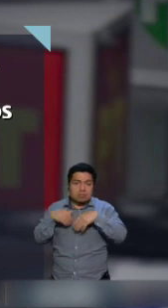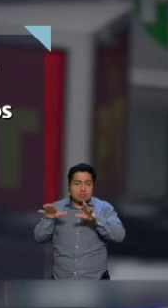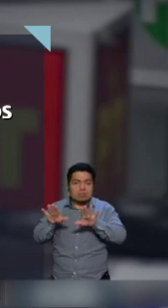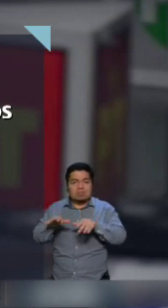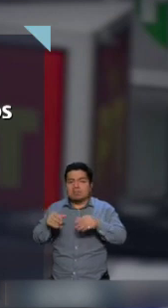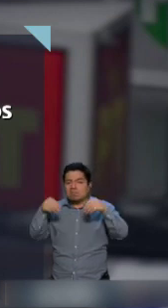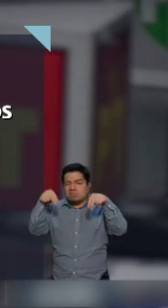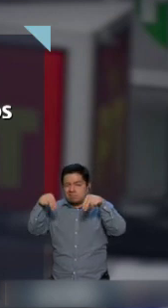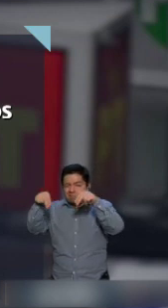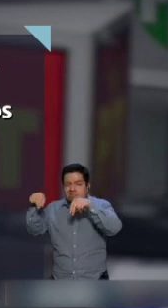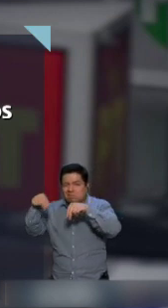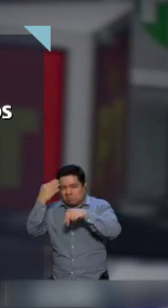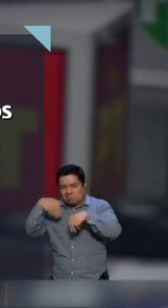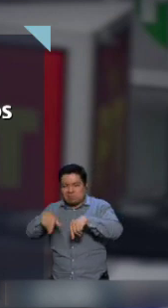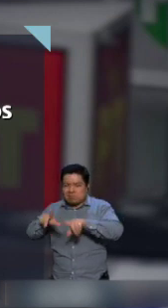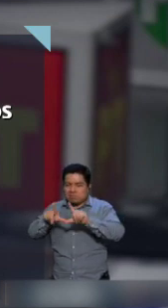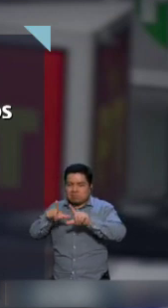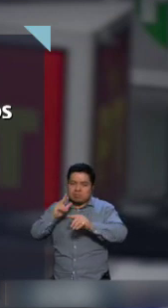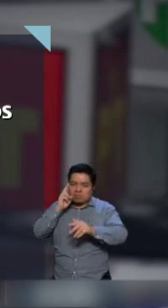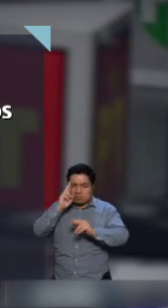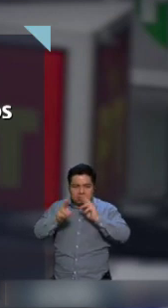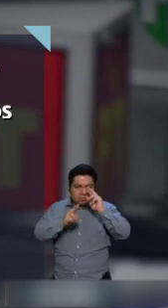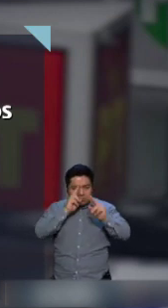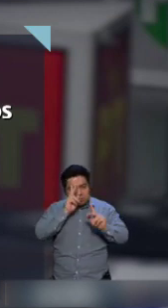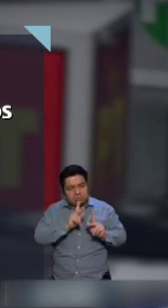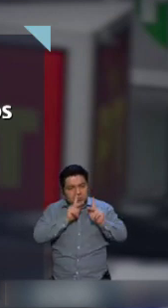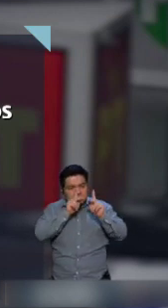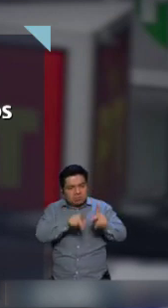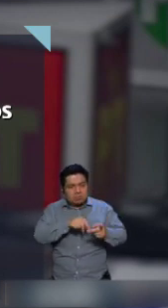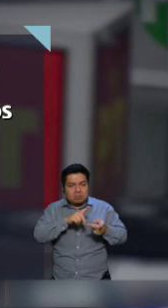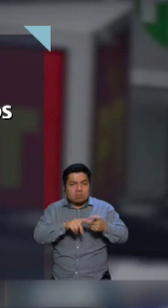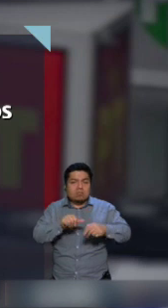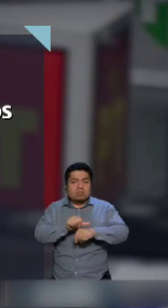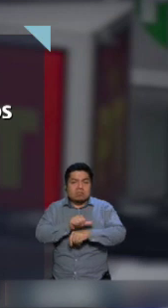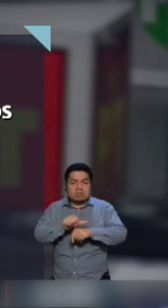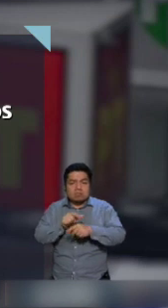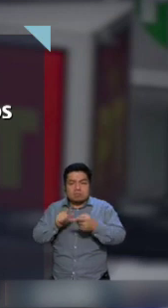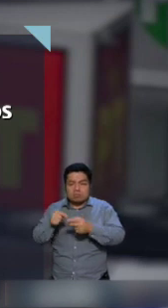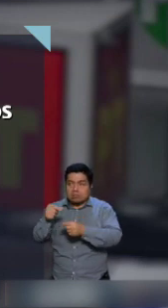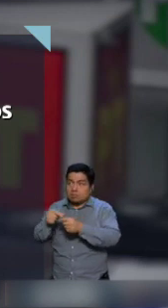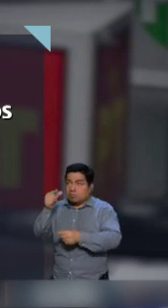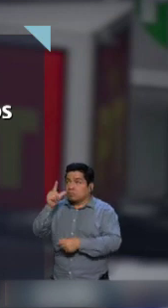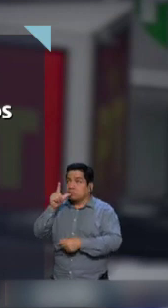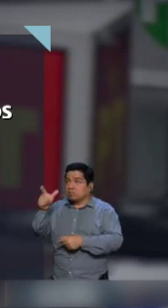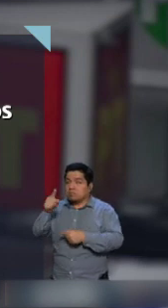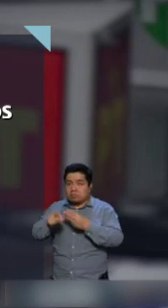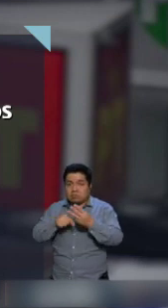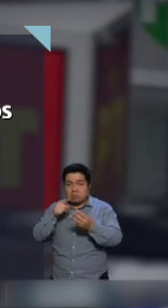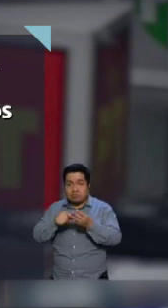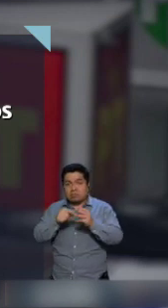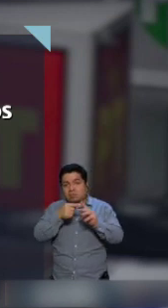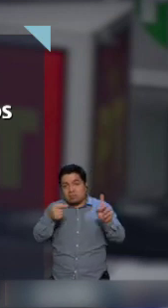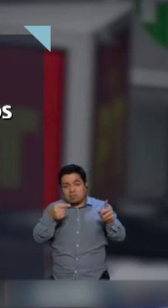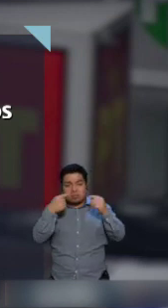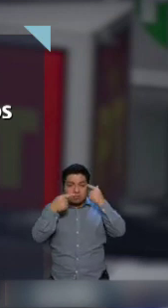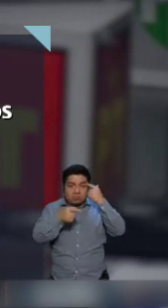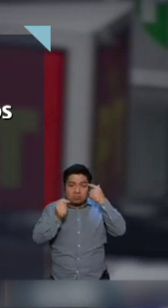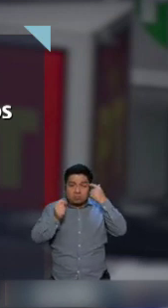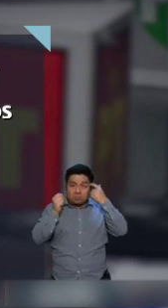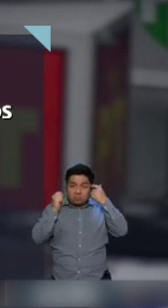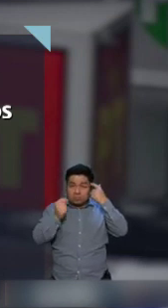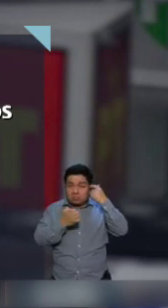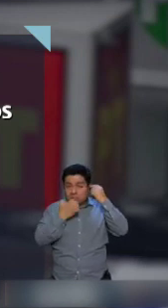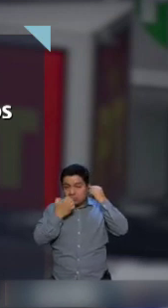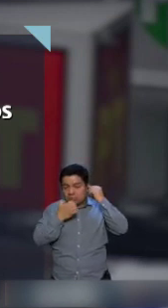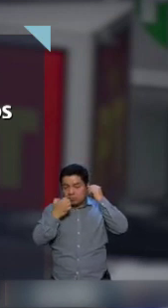prohibir la colocación de propaganda electoral en puentes peatonales y vehiculares, en postes de luz, en señalamientos de tránsito, de protección civil, de